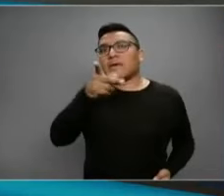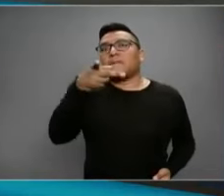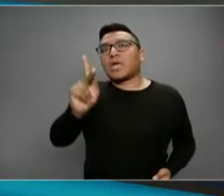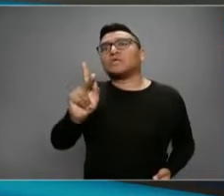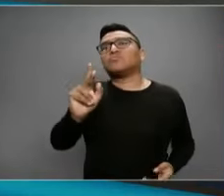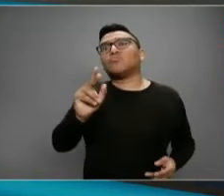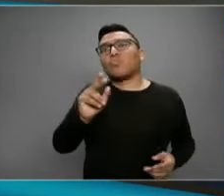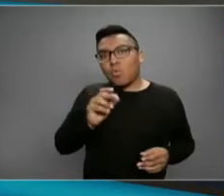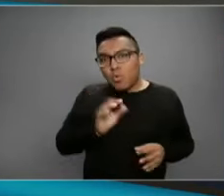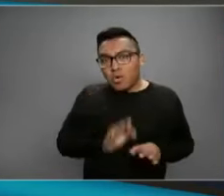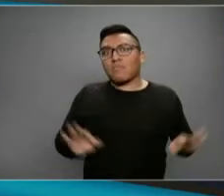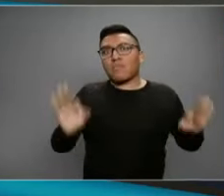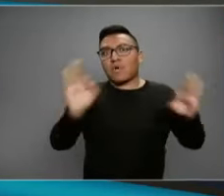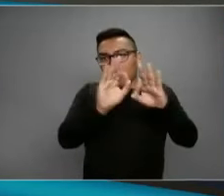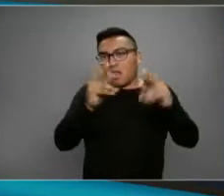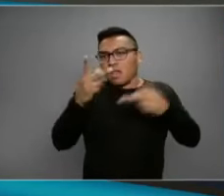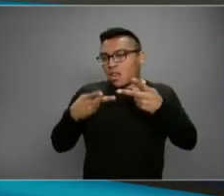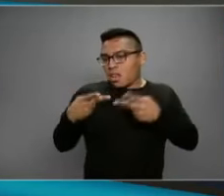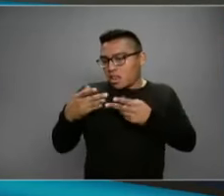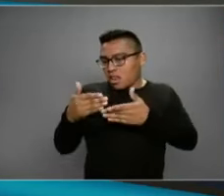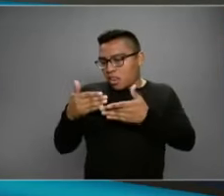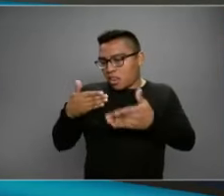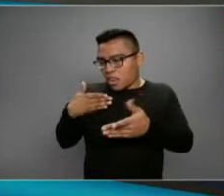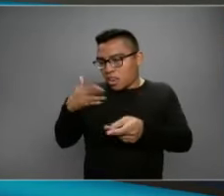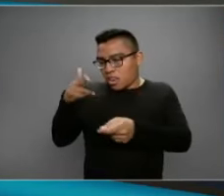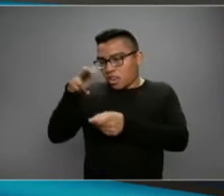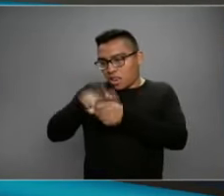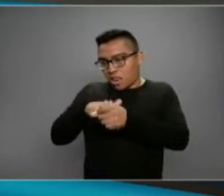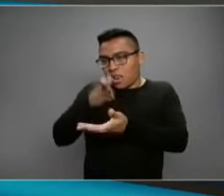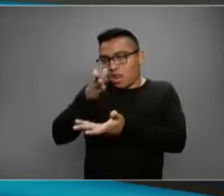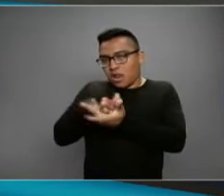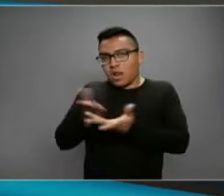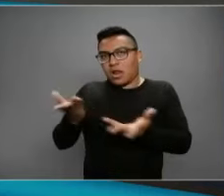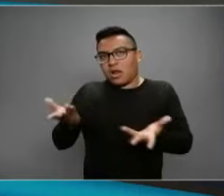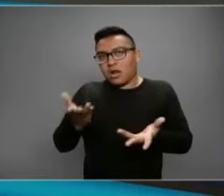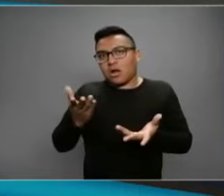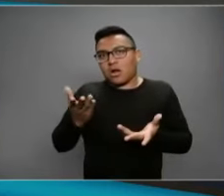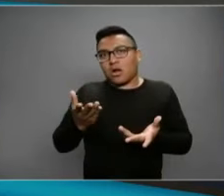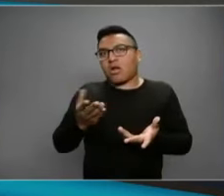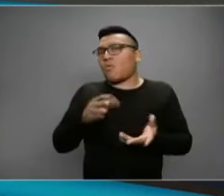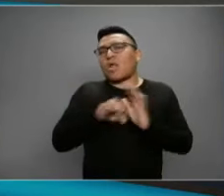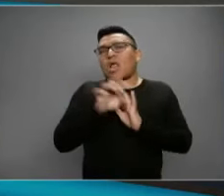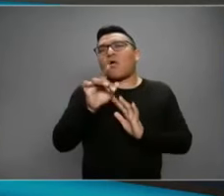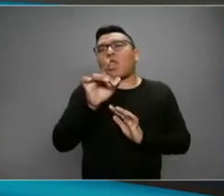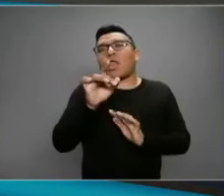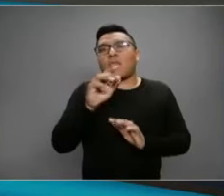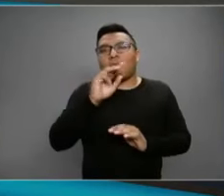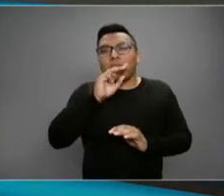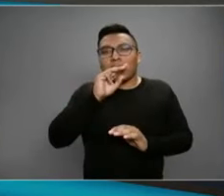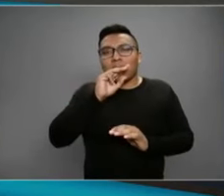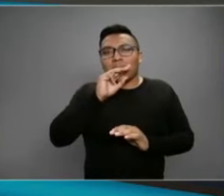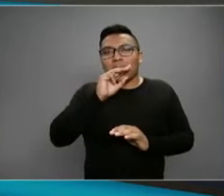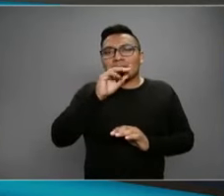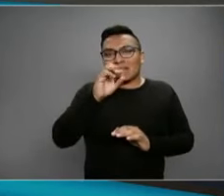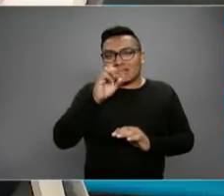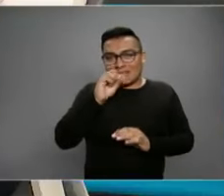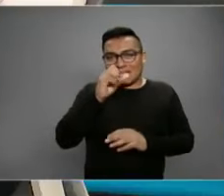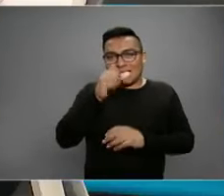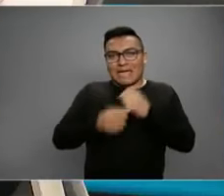ocuparse más que nada. Esta persona que nos describen tiene 60 años, primer